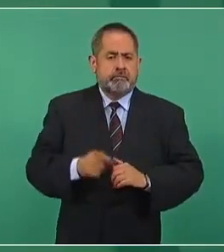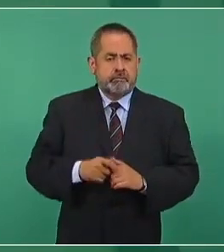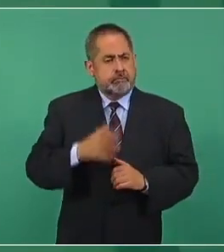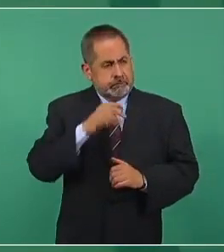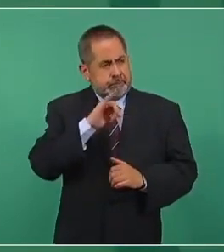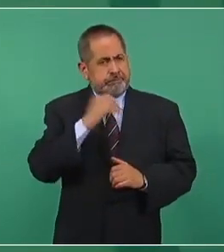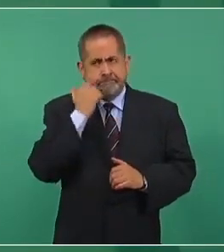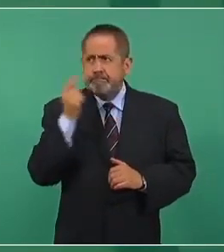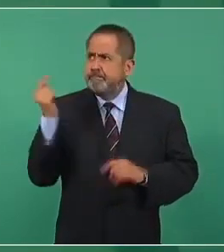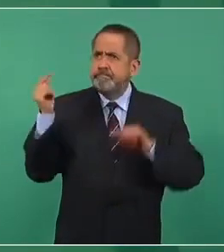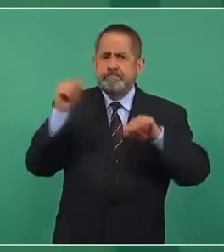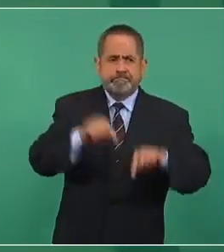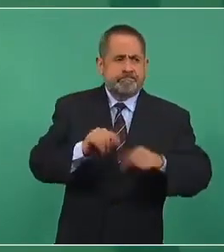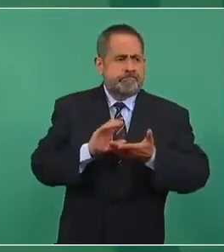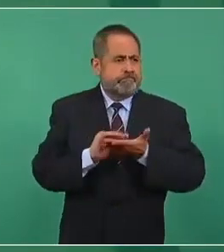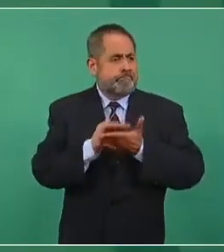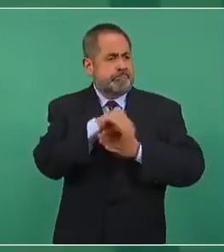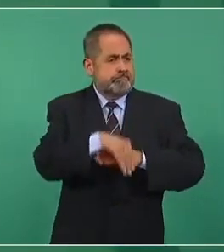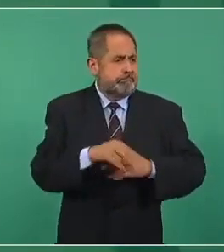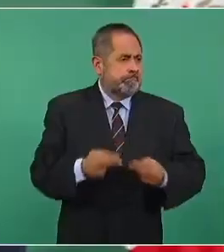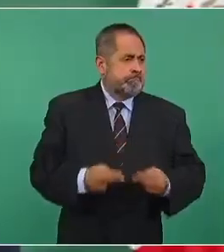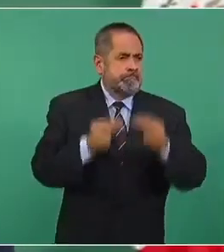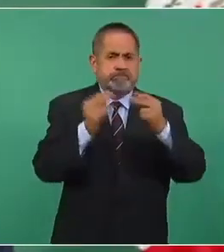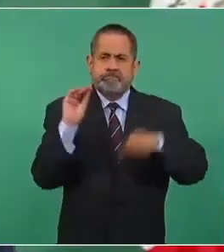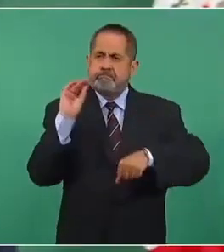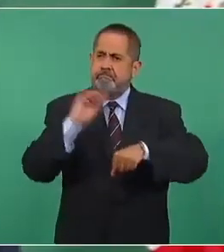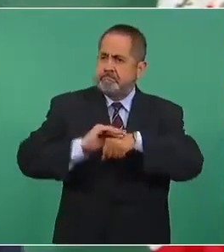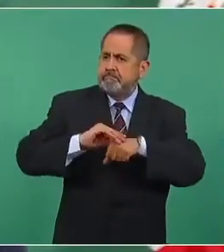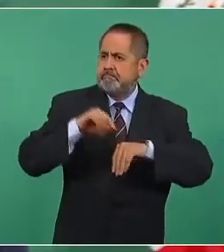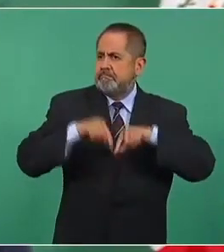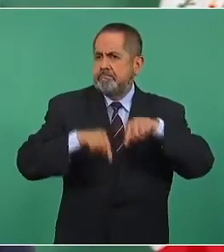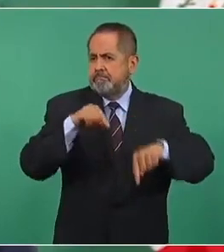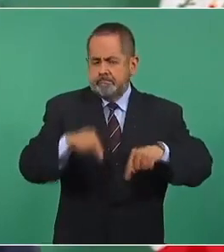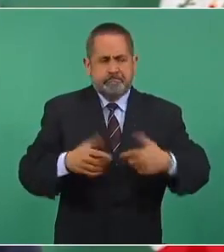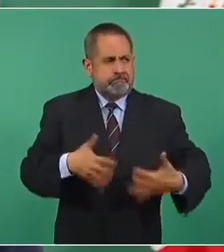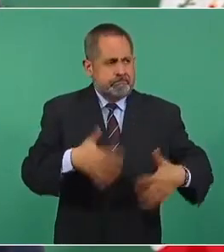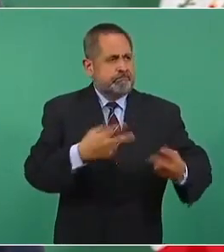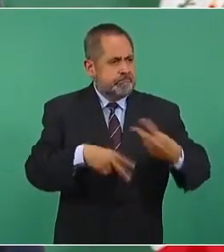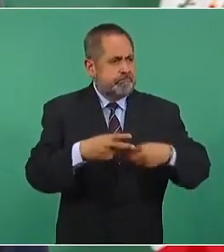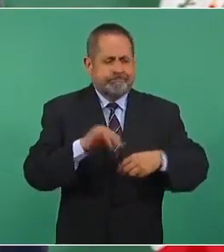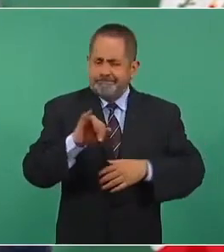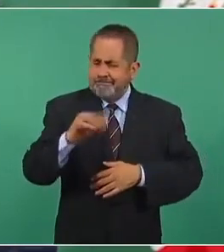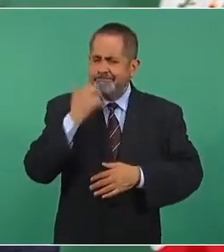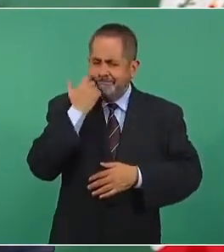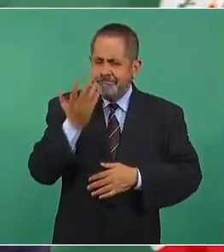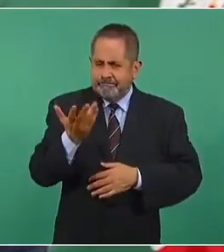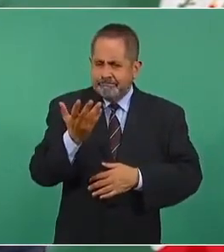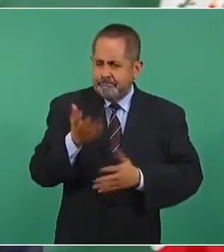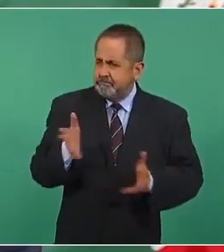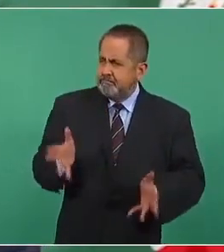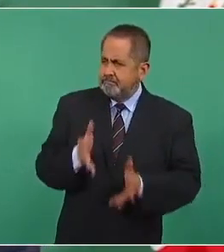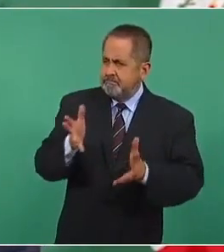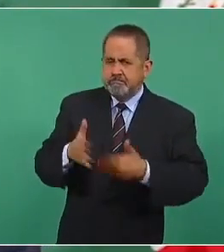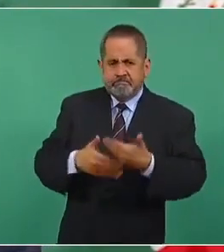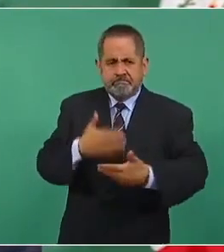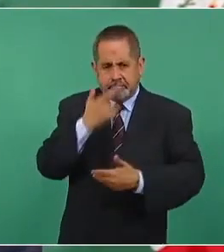queremos impulsar la actividad empresarial. Lo estamos haciendo,